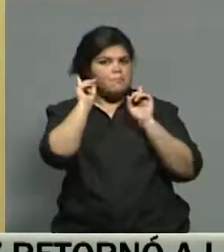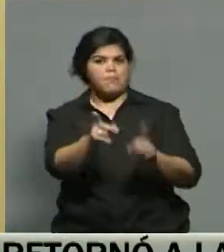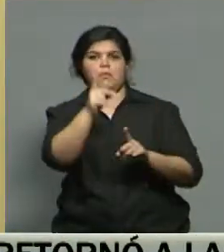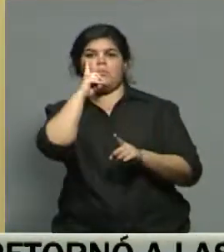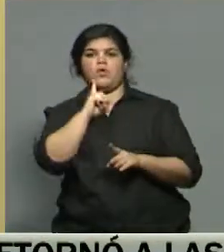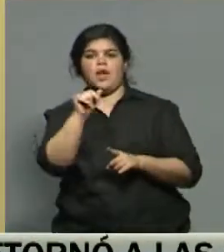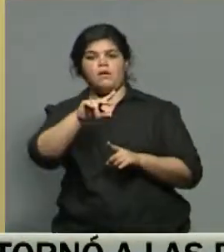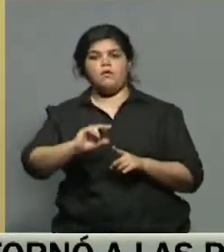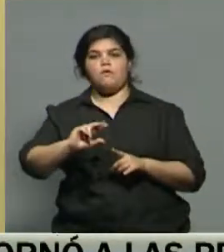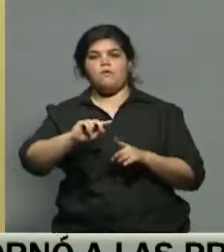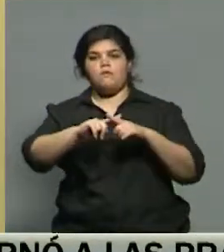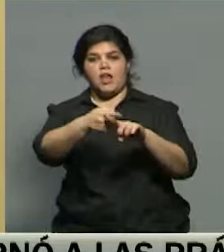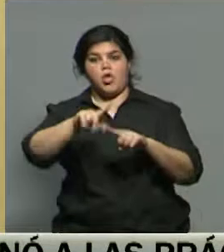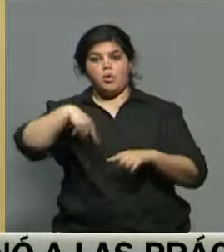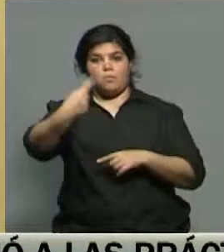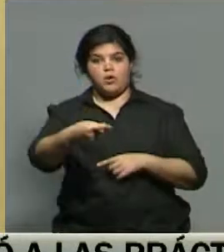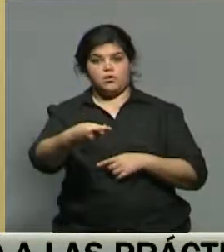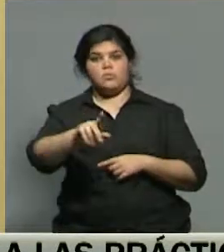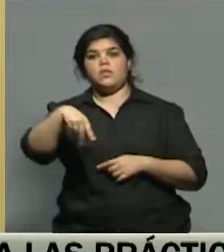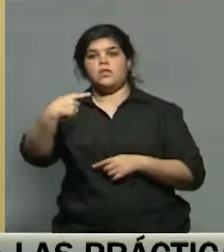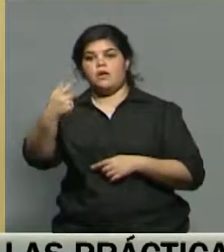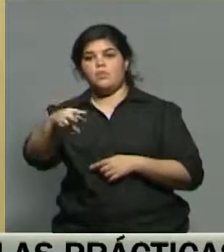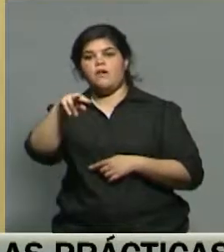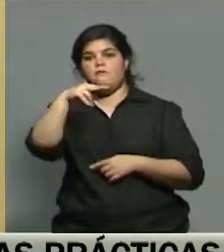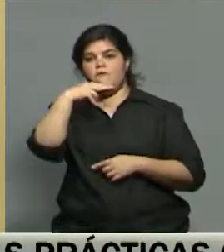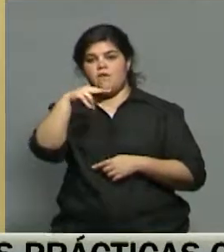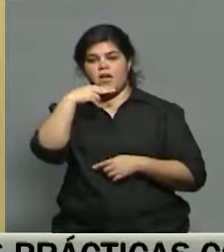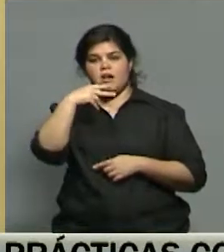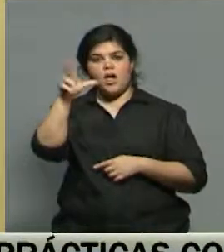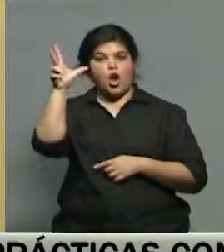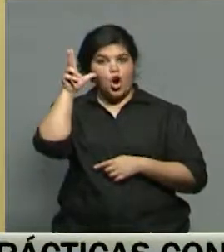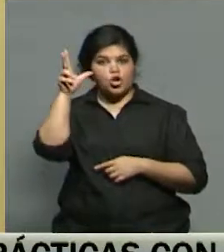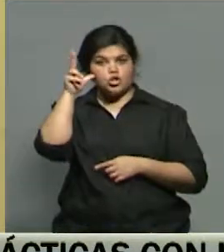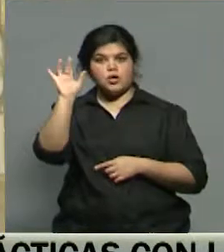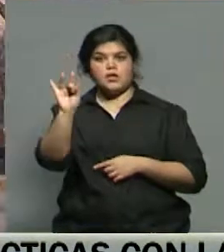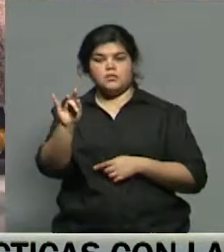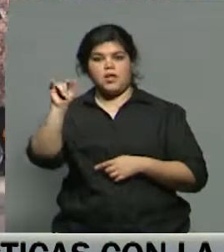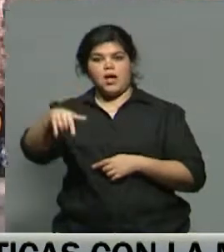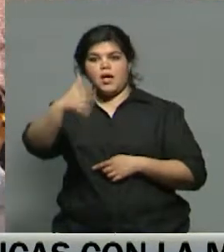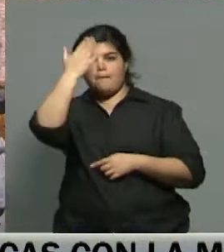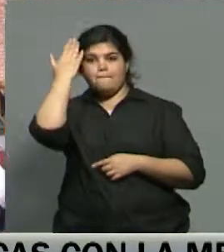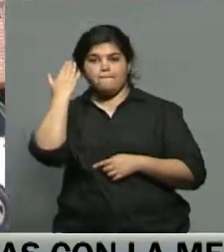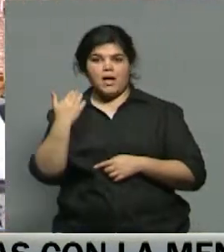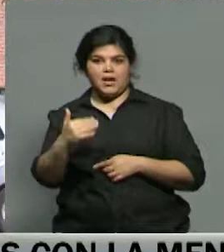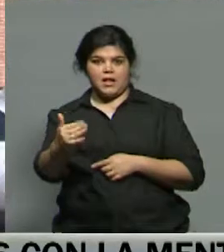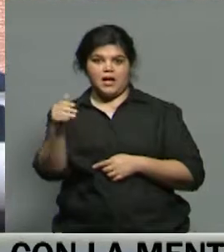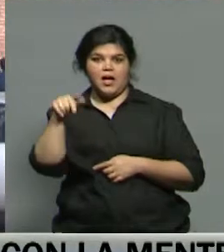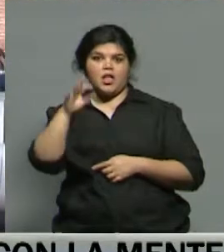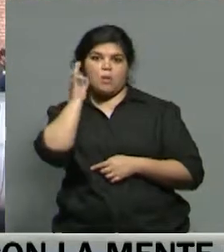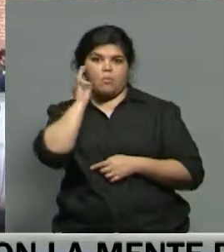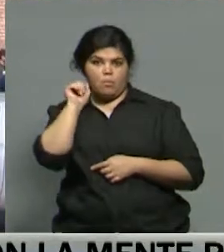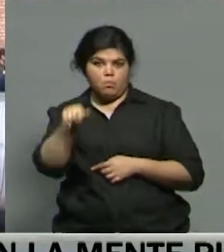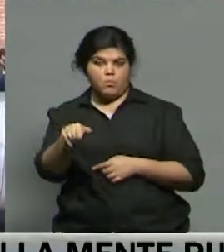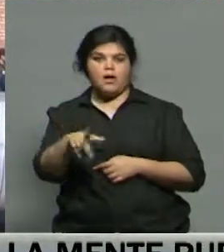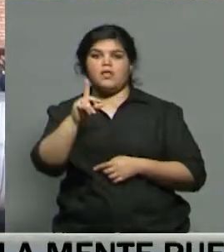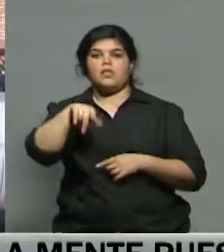tener nuestro país. Y después continúa el viernes 8 de diciembre, que es el Día de Inmaculada Concepción de María, y el lunes 25 de